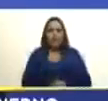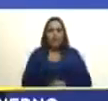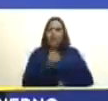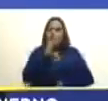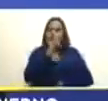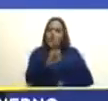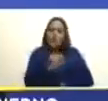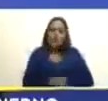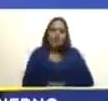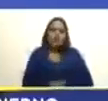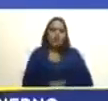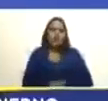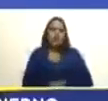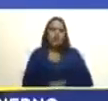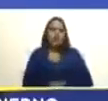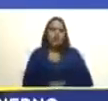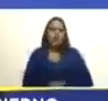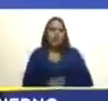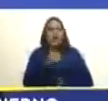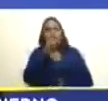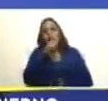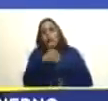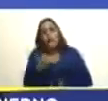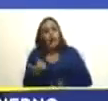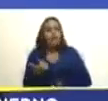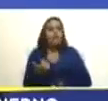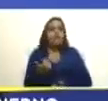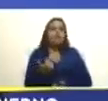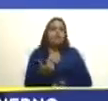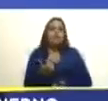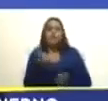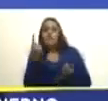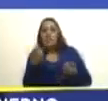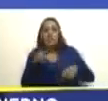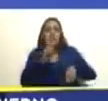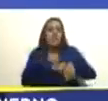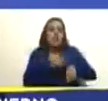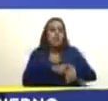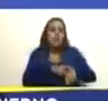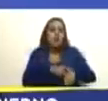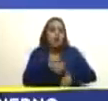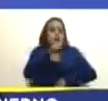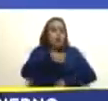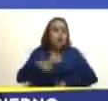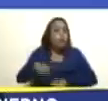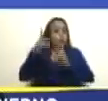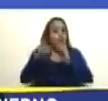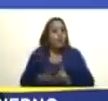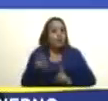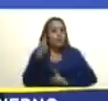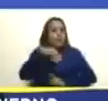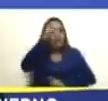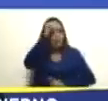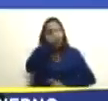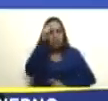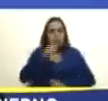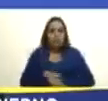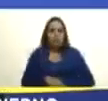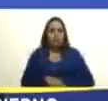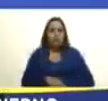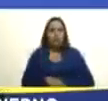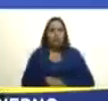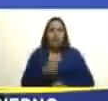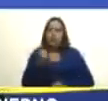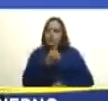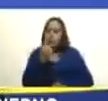supuesto que no ha caído en saco roto lo que el pueblo decidió el pasado domingo solamente lamento presidente